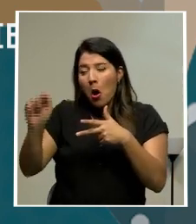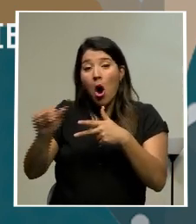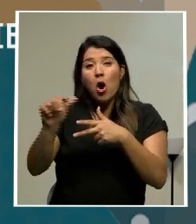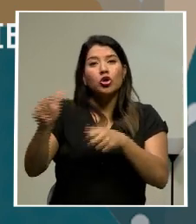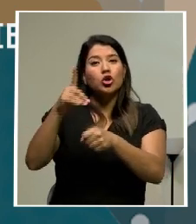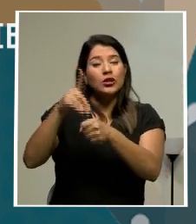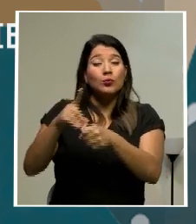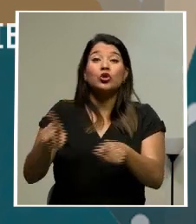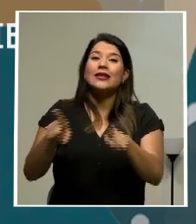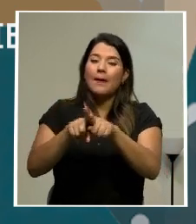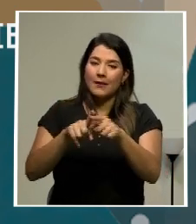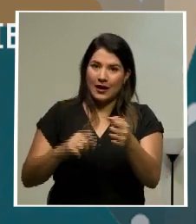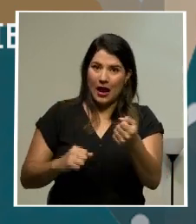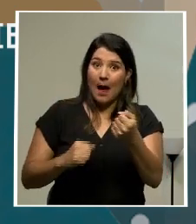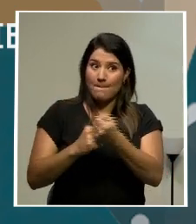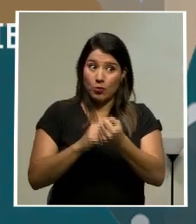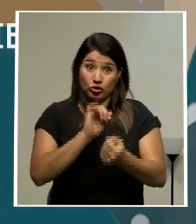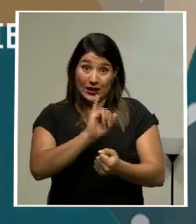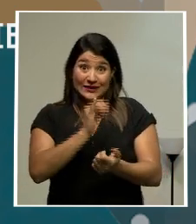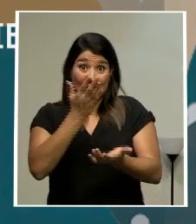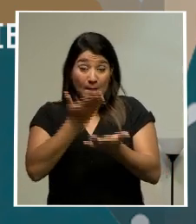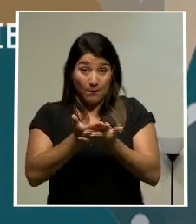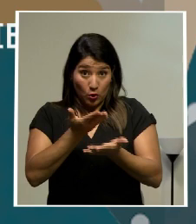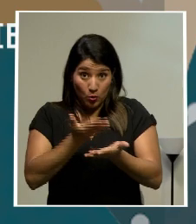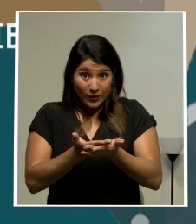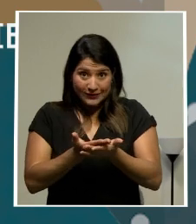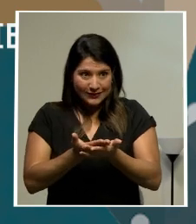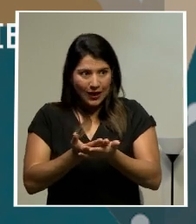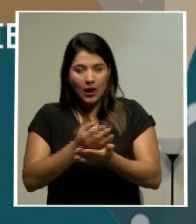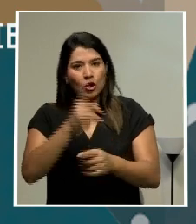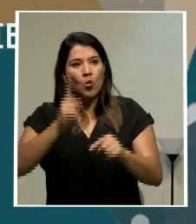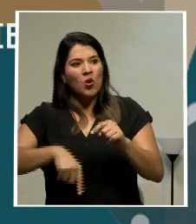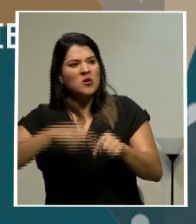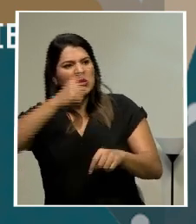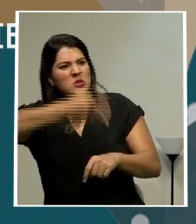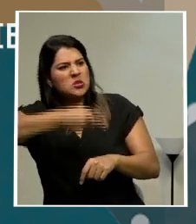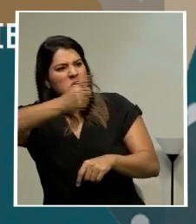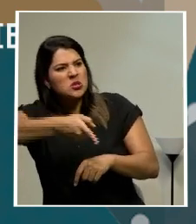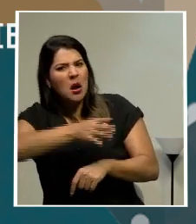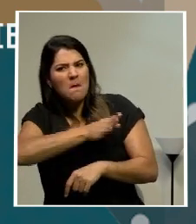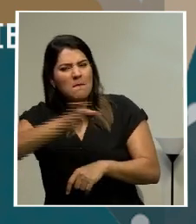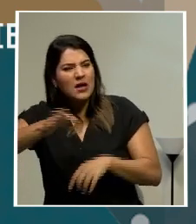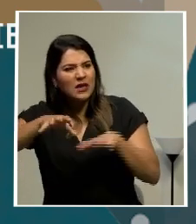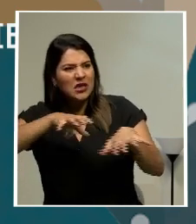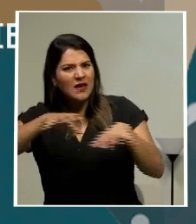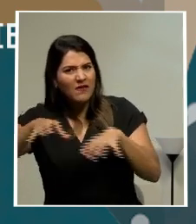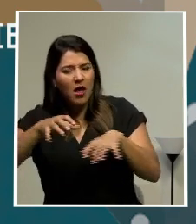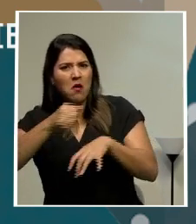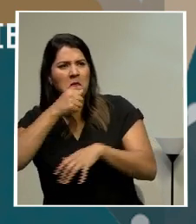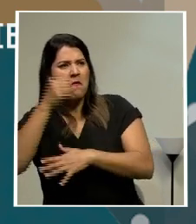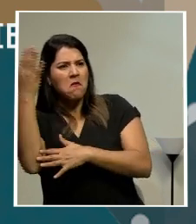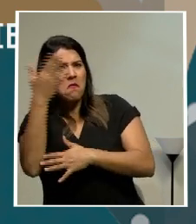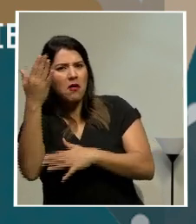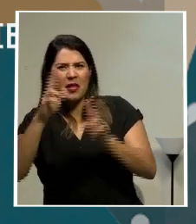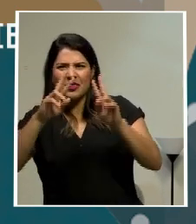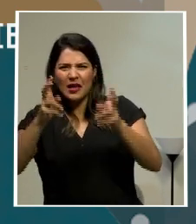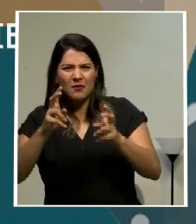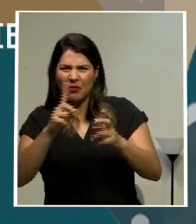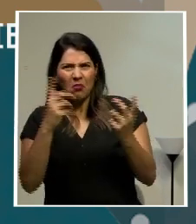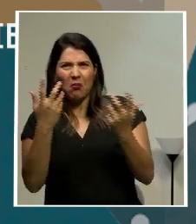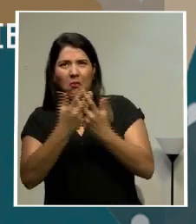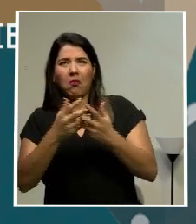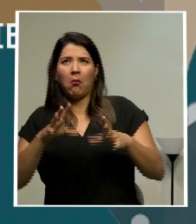apoyan esta iniciativa y que inclusive ha generado muchísima polémica a lo interno de todo lo que es el Partido de Acción Ciudadana